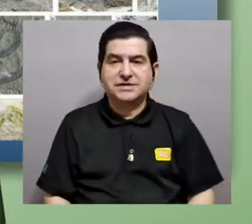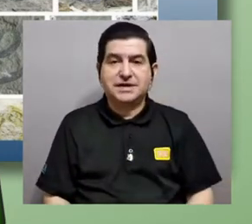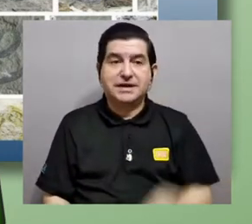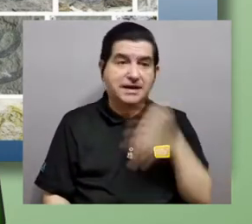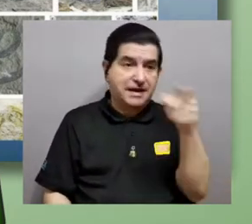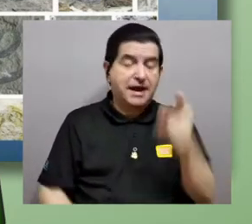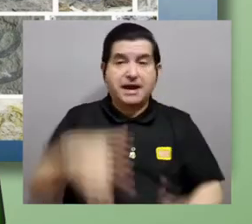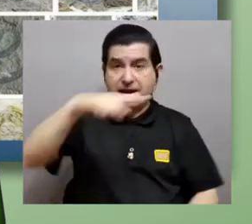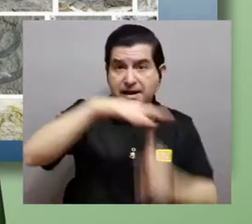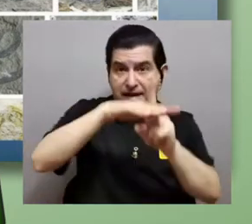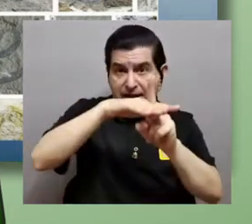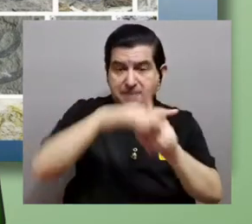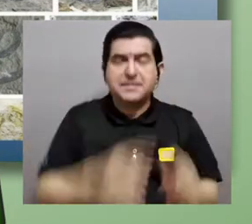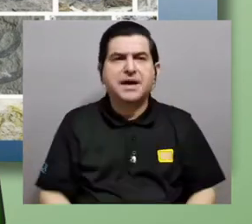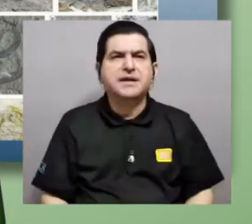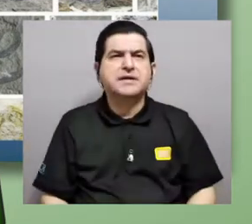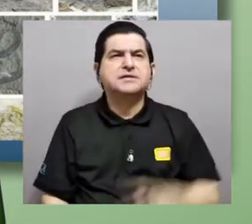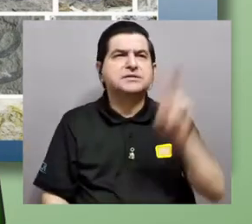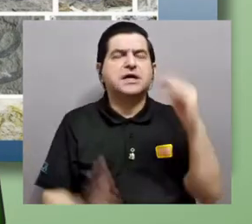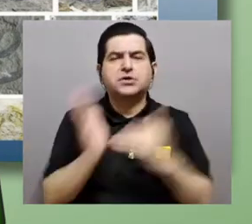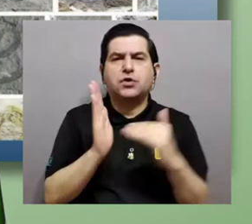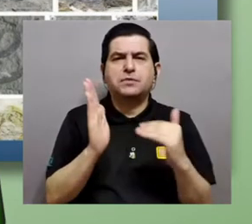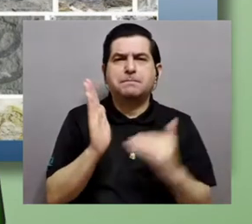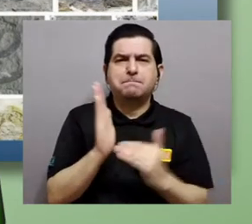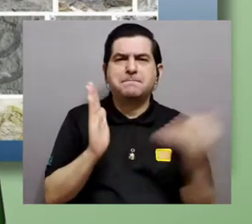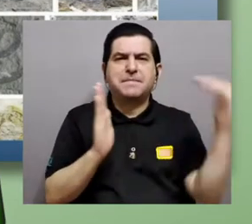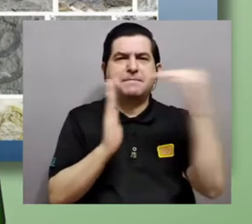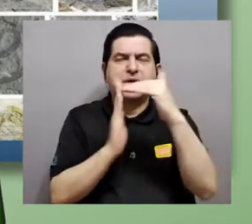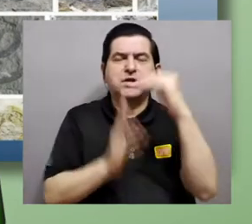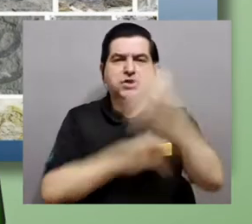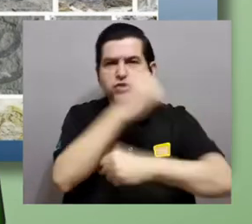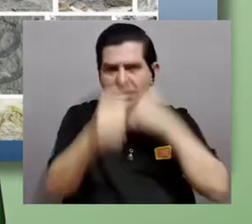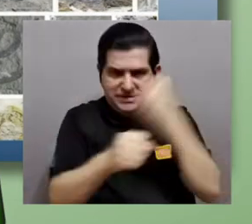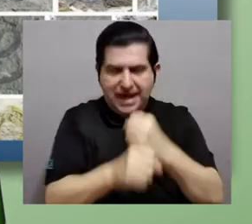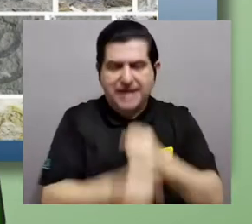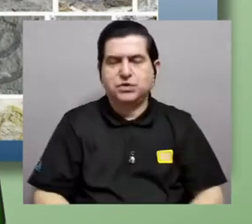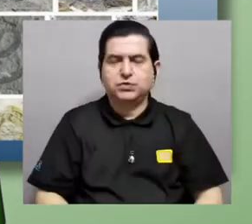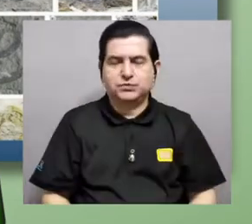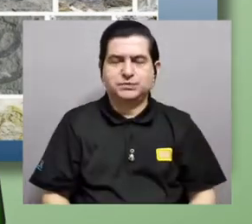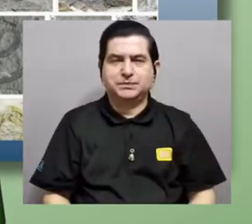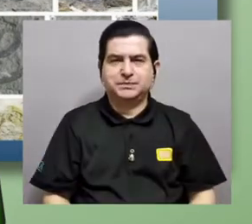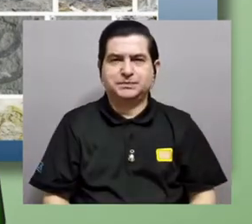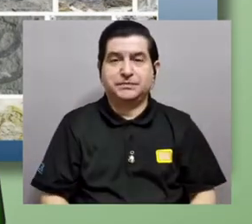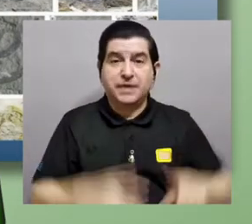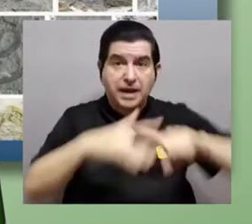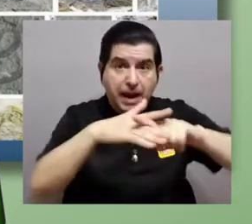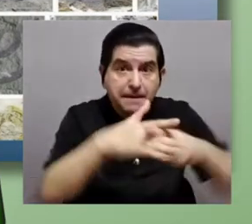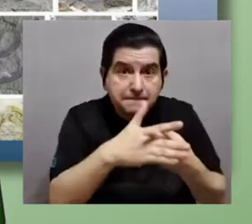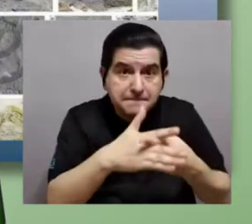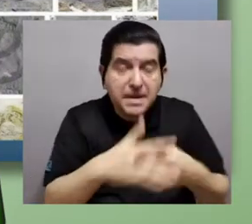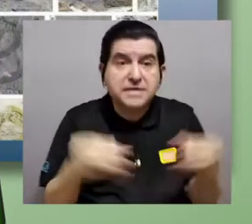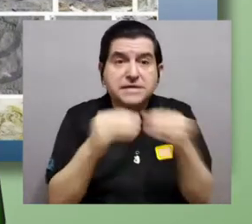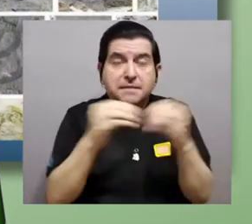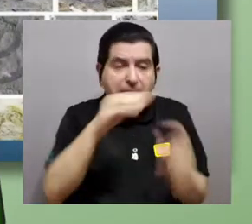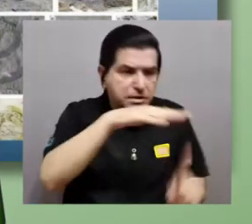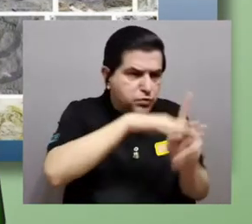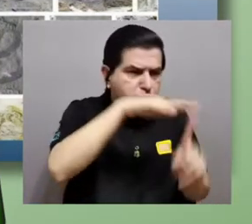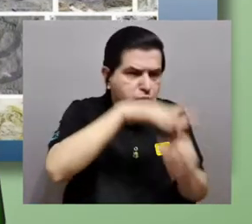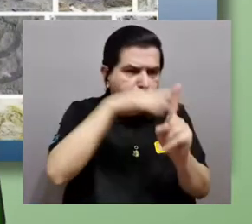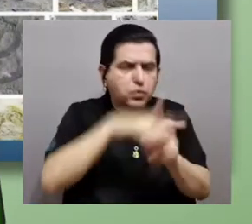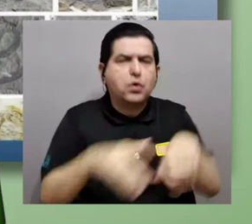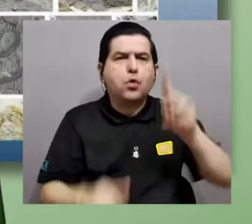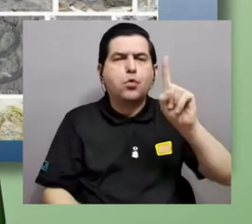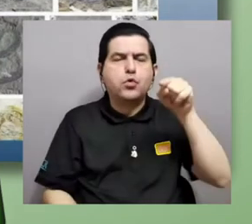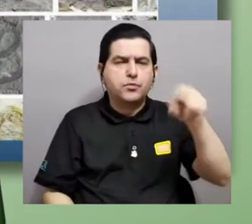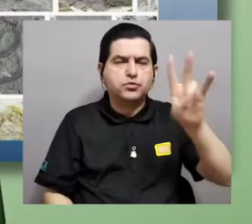gripania, que aparece hace cerca de 2 mil millones de años. Y empiezan a ser más abundantes